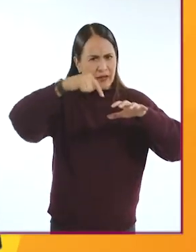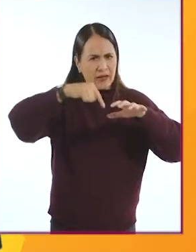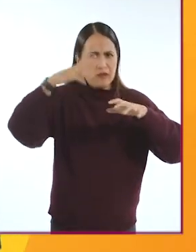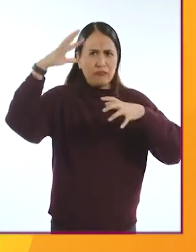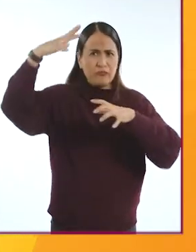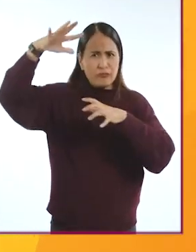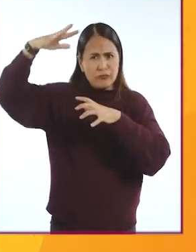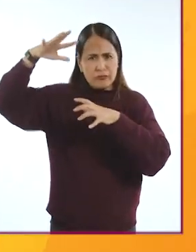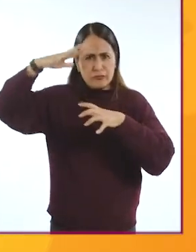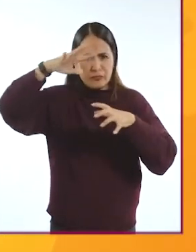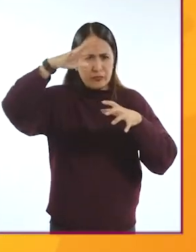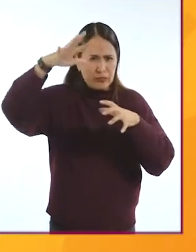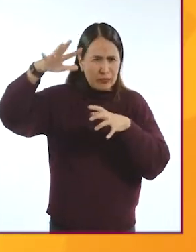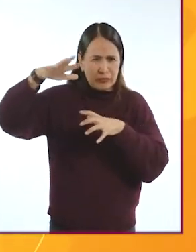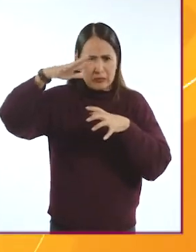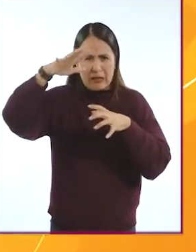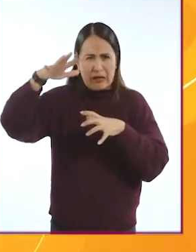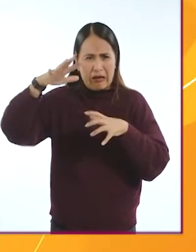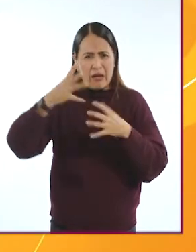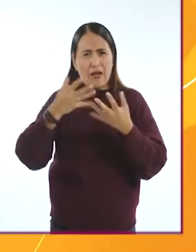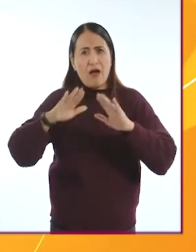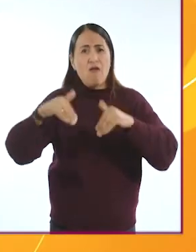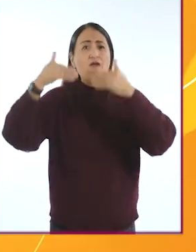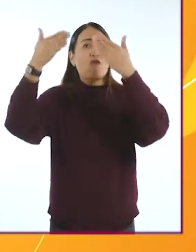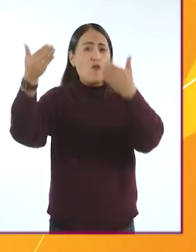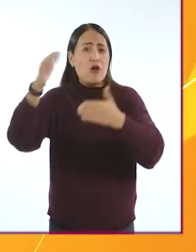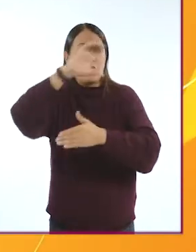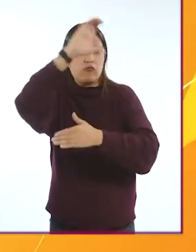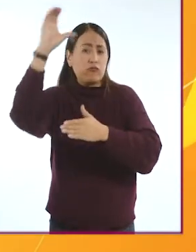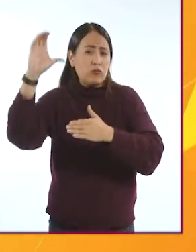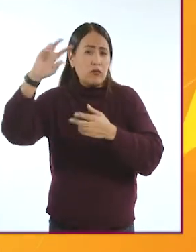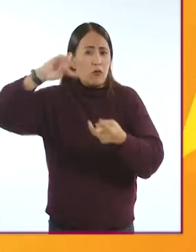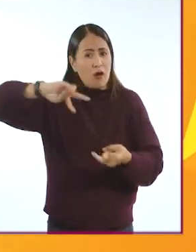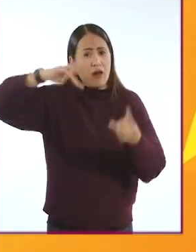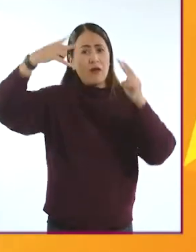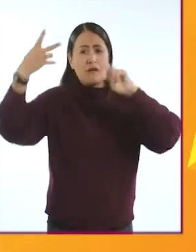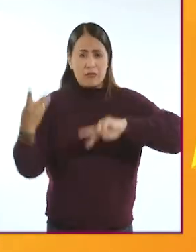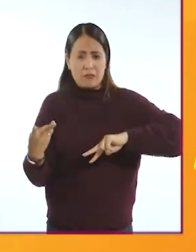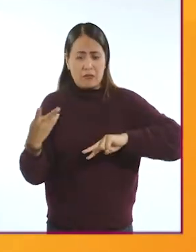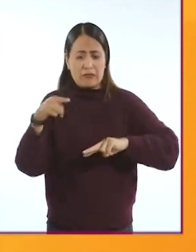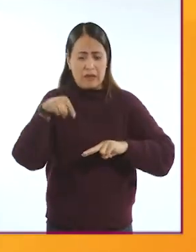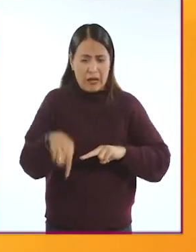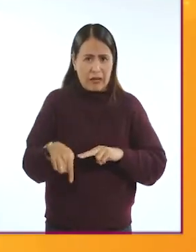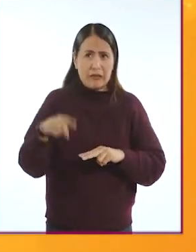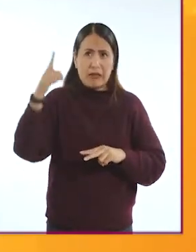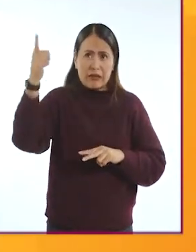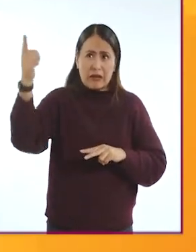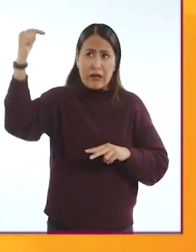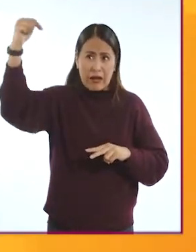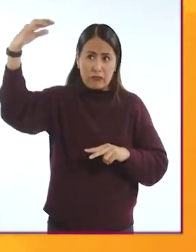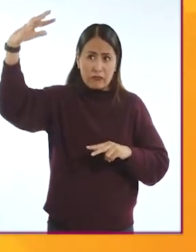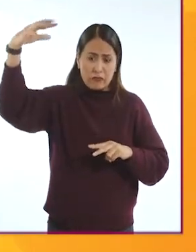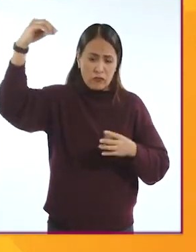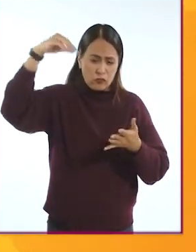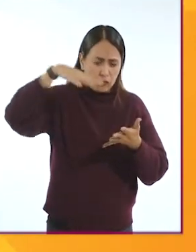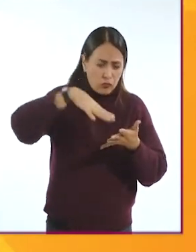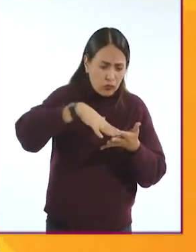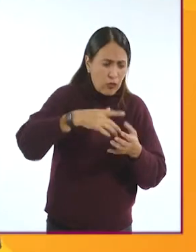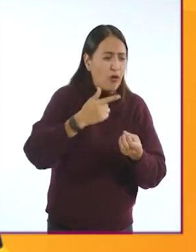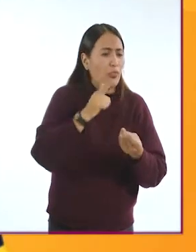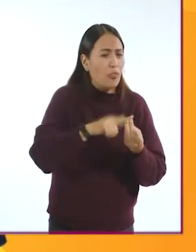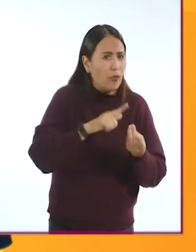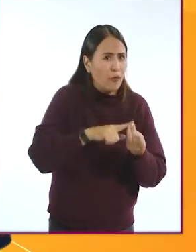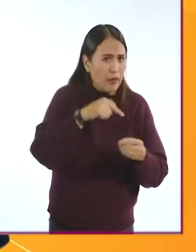dar seguimiento a un cuerpo fuera de ella, es decir, en el espacio, también se podía al revés, localizar desde un cuerpo en el espacio algo en la Tierra.